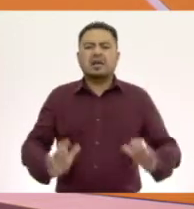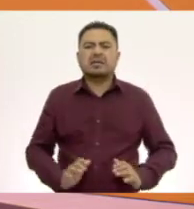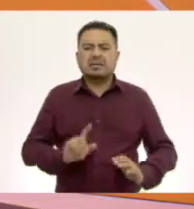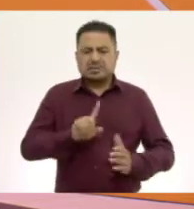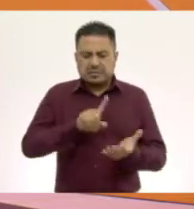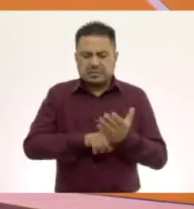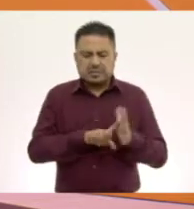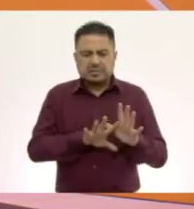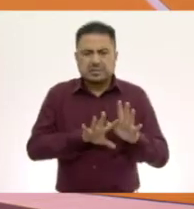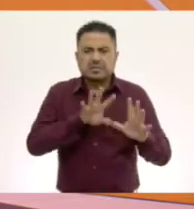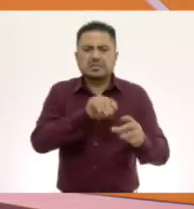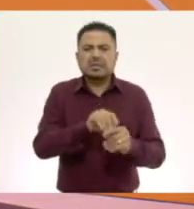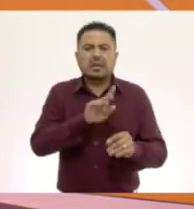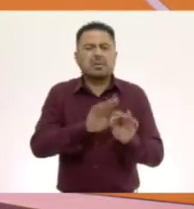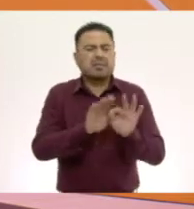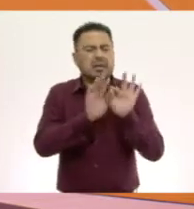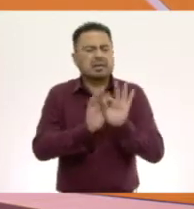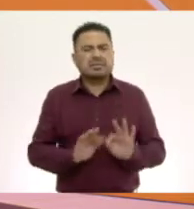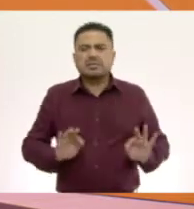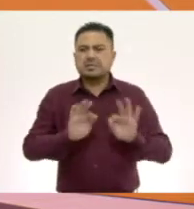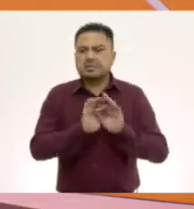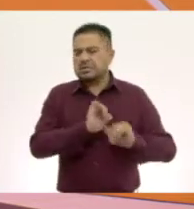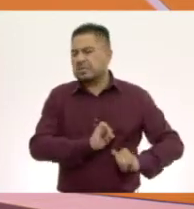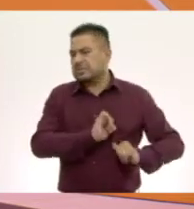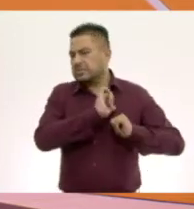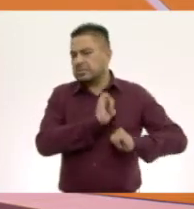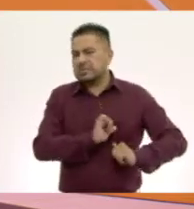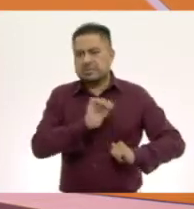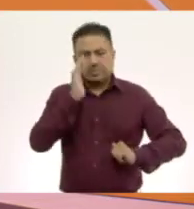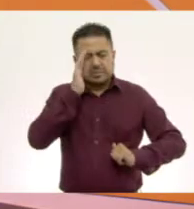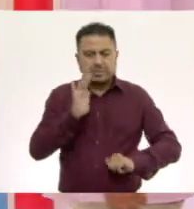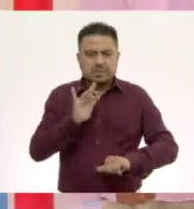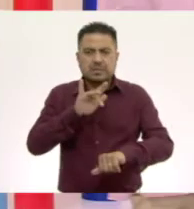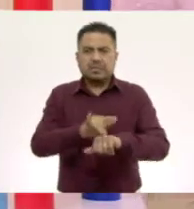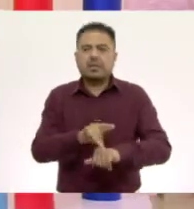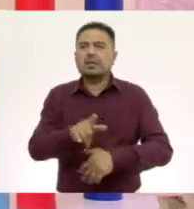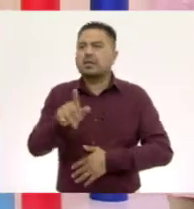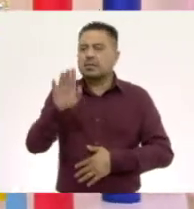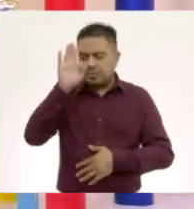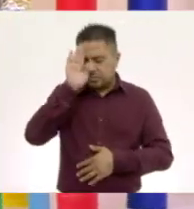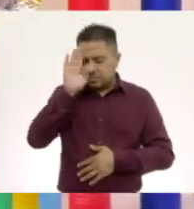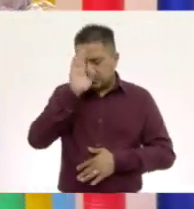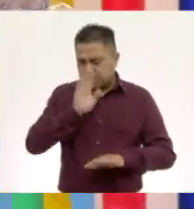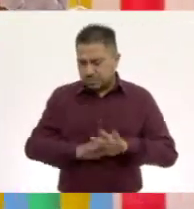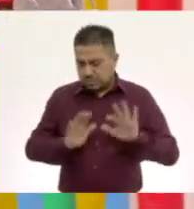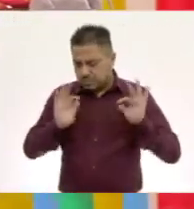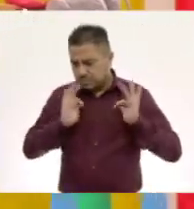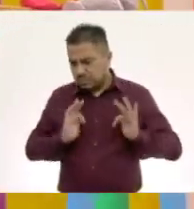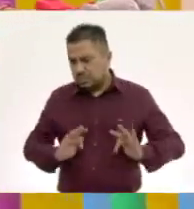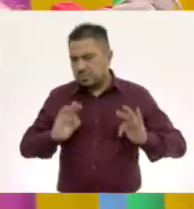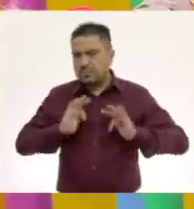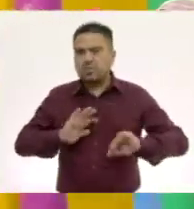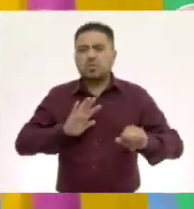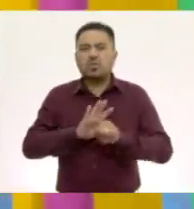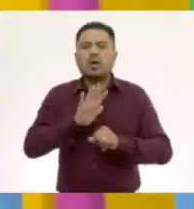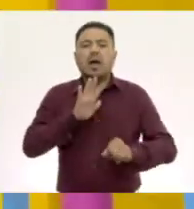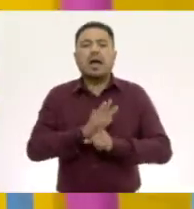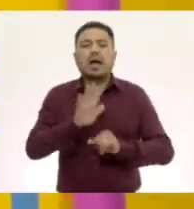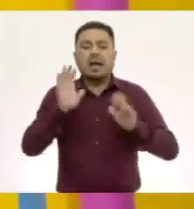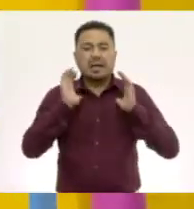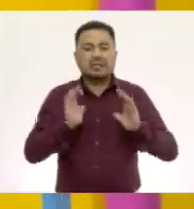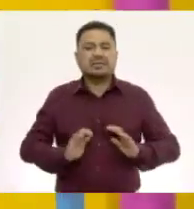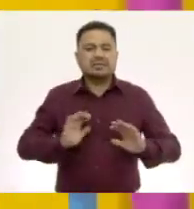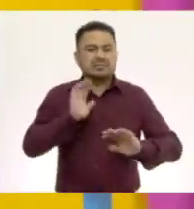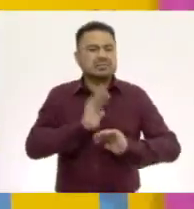integra, el más importante que integra el sentido del tacto? Piénsalo con calma. ¿Cuál es el órgano más